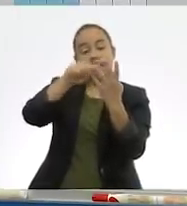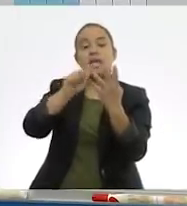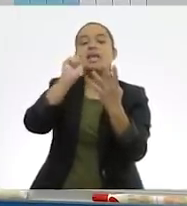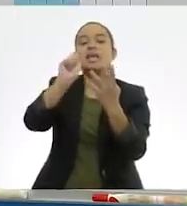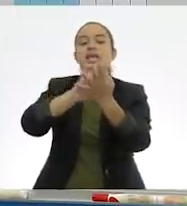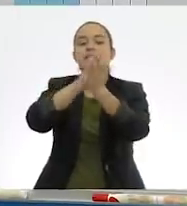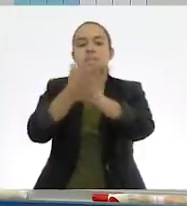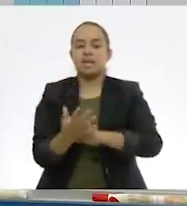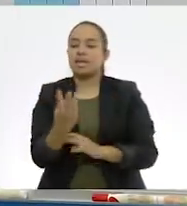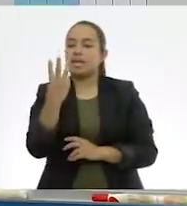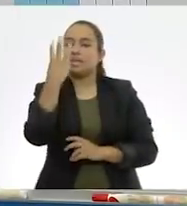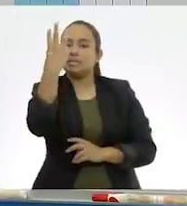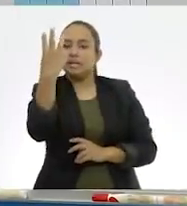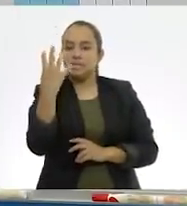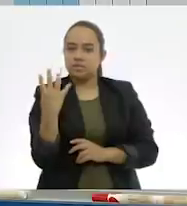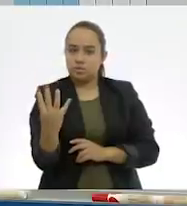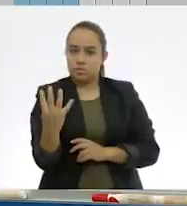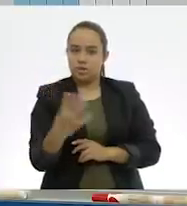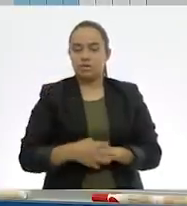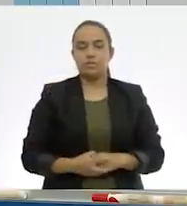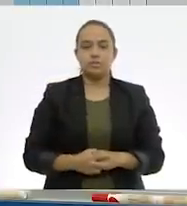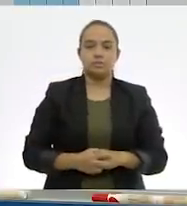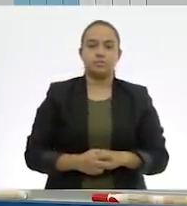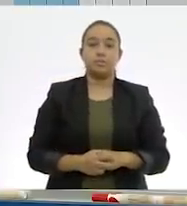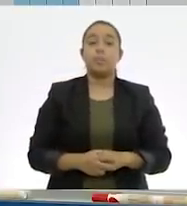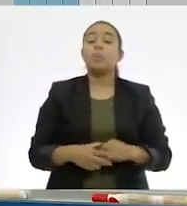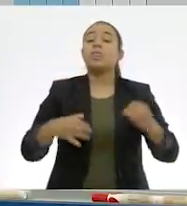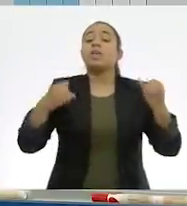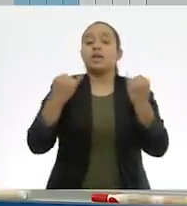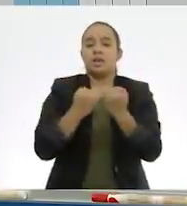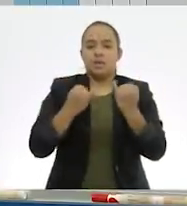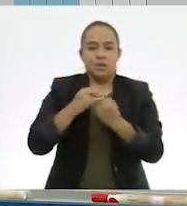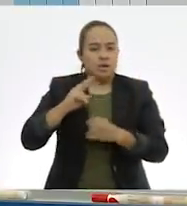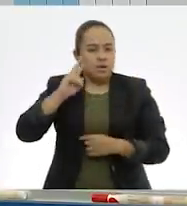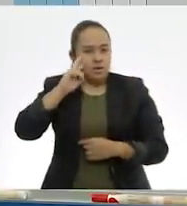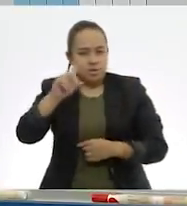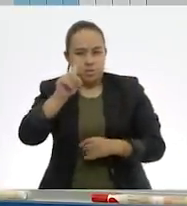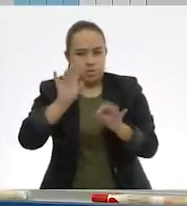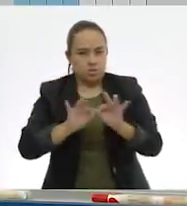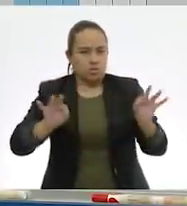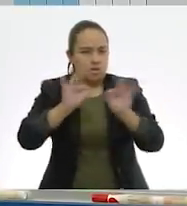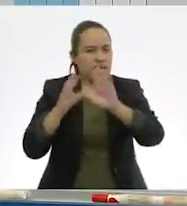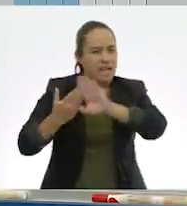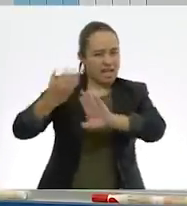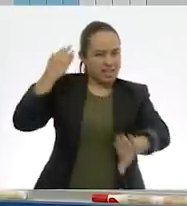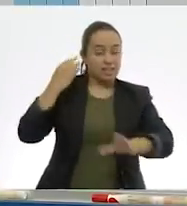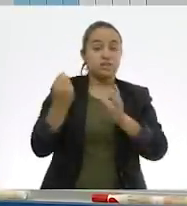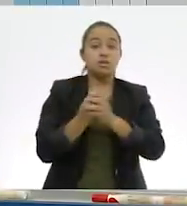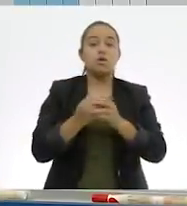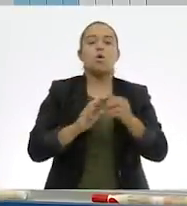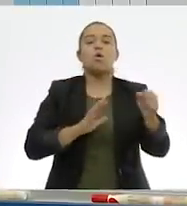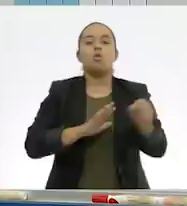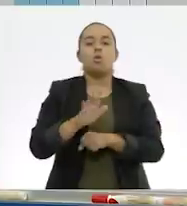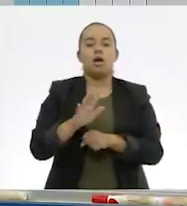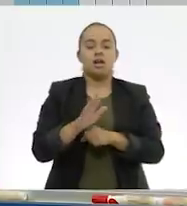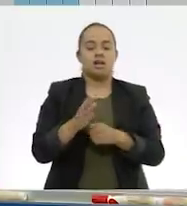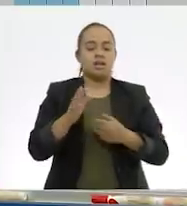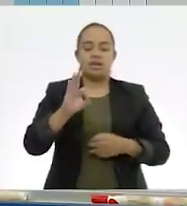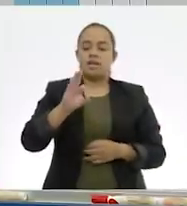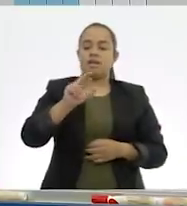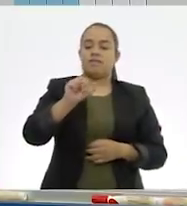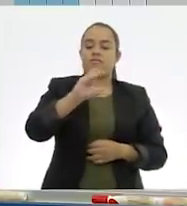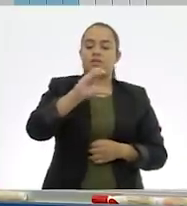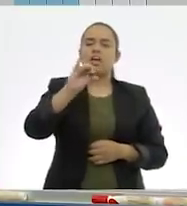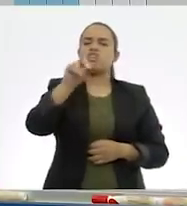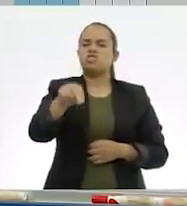representa tres cuartos. Así es. También vimos un concepto importante en la sesión pasada, que era el de fracciones equivalentes.